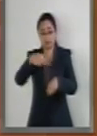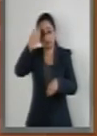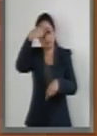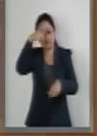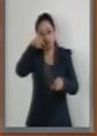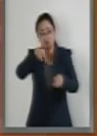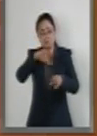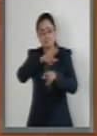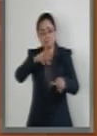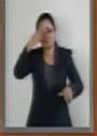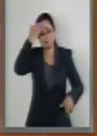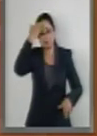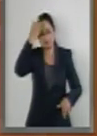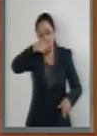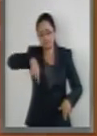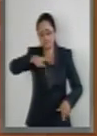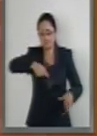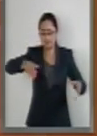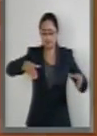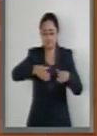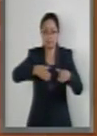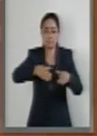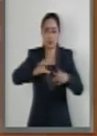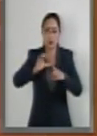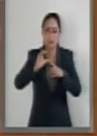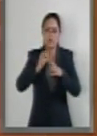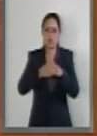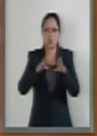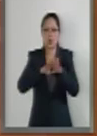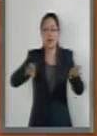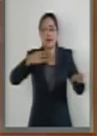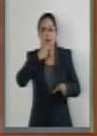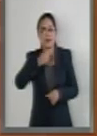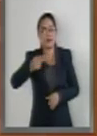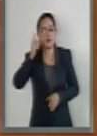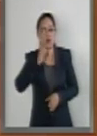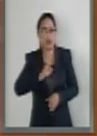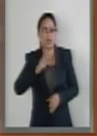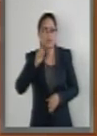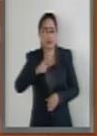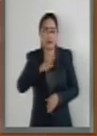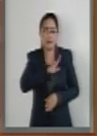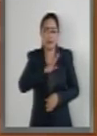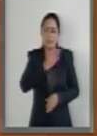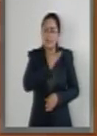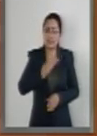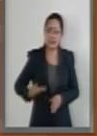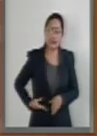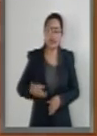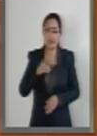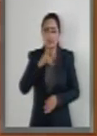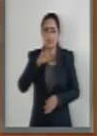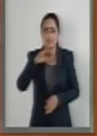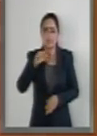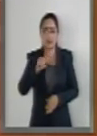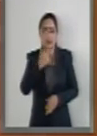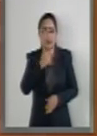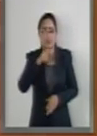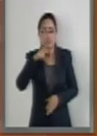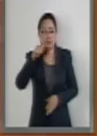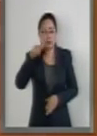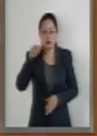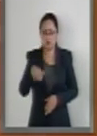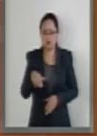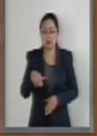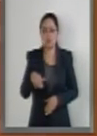también un reconocimiento a nombre de de la Comisión de Igualdad de Género que preside la senadora Diva Gastelum y que realmente